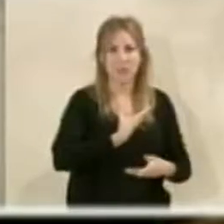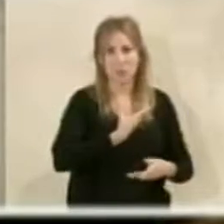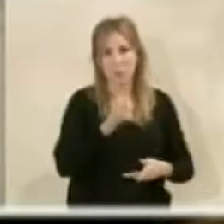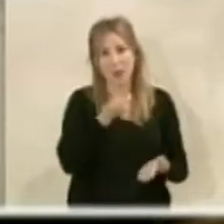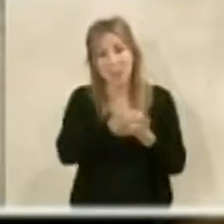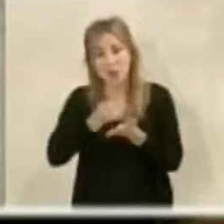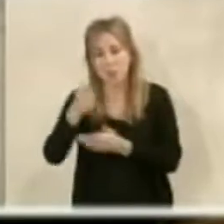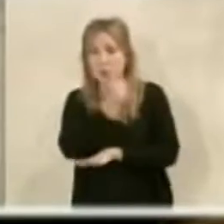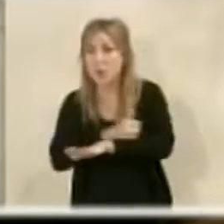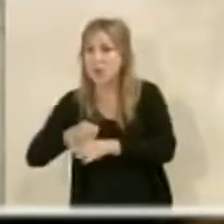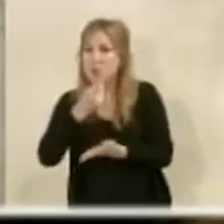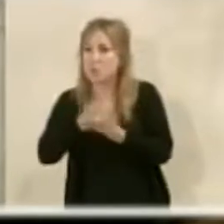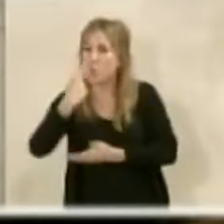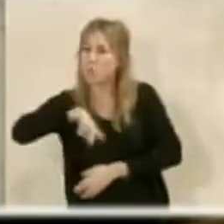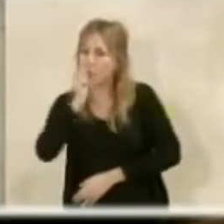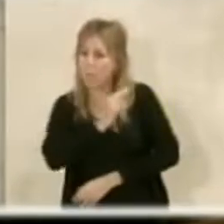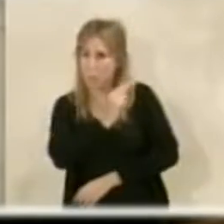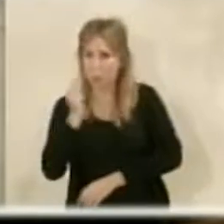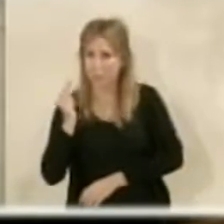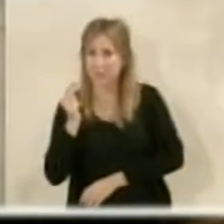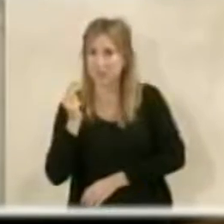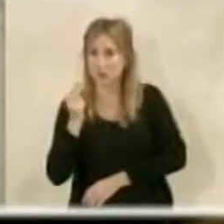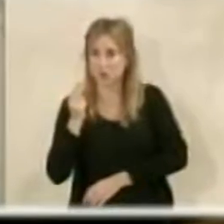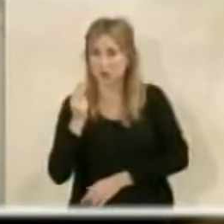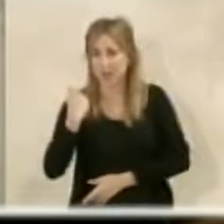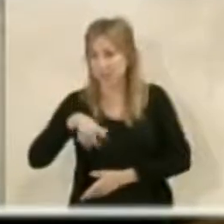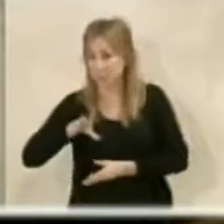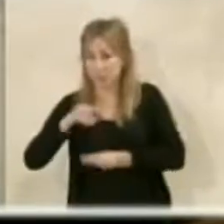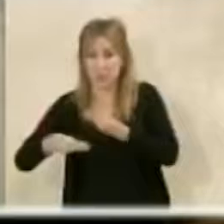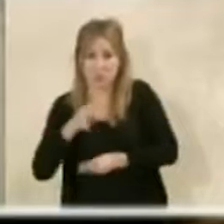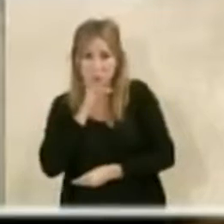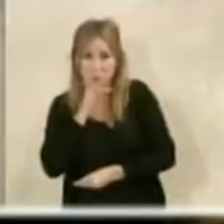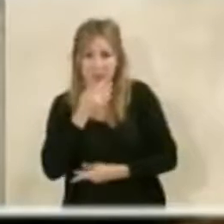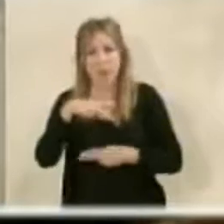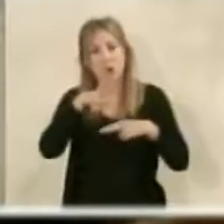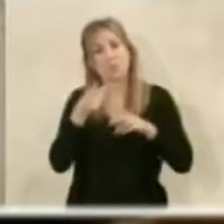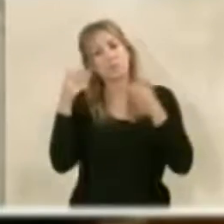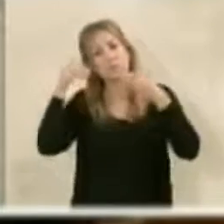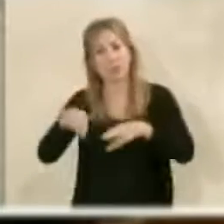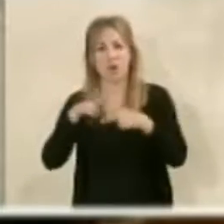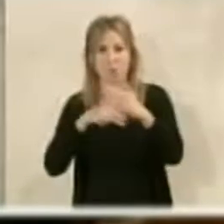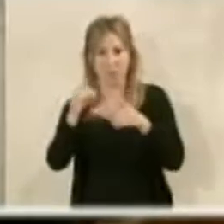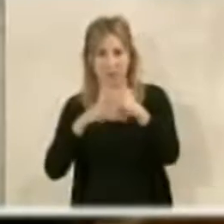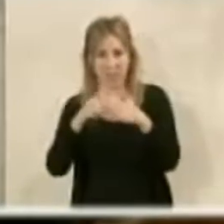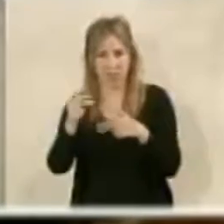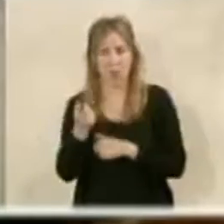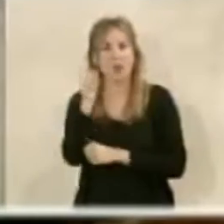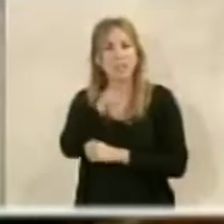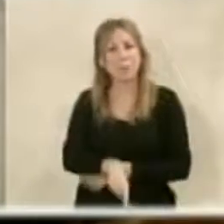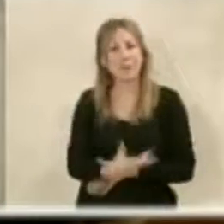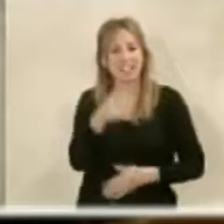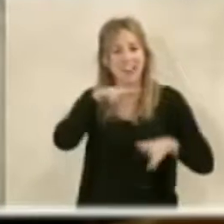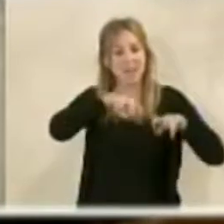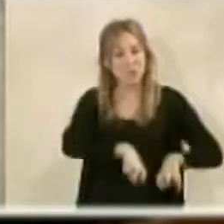parte de todos los ciudadanos, un compromiso que no se había materializado por un convenio urbanístico. Después, el estudio de